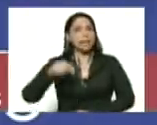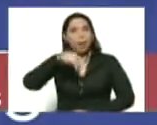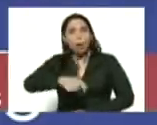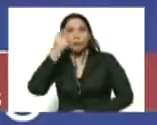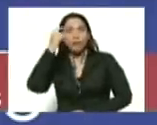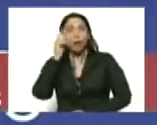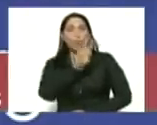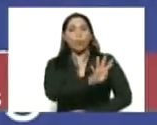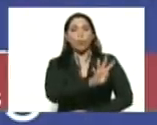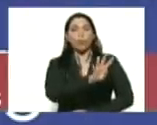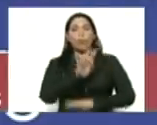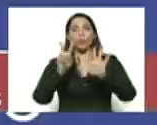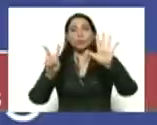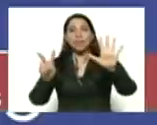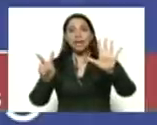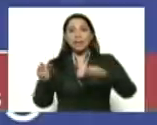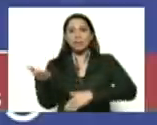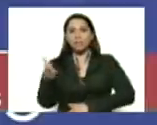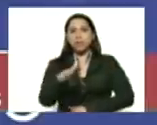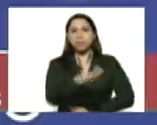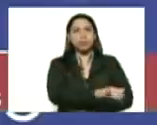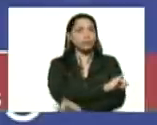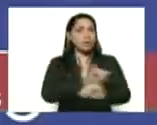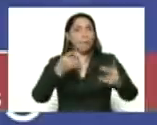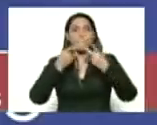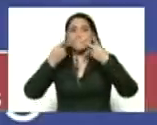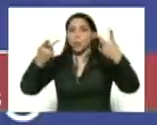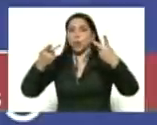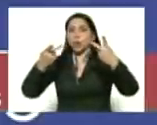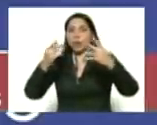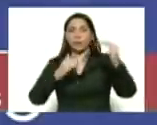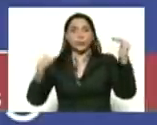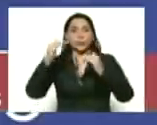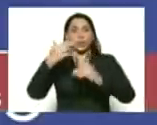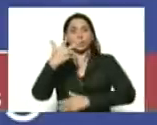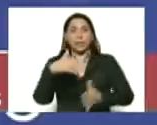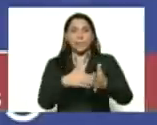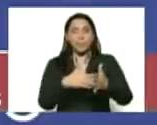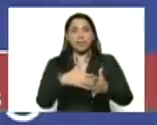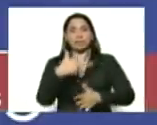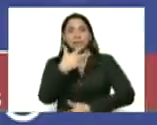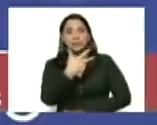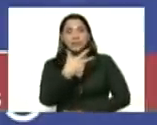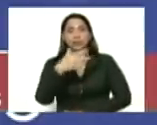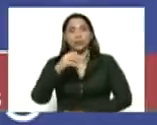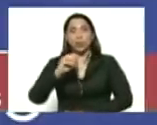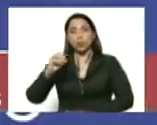407 fallecidos declarados. Para llegar a 3.313.